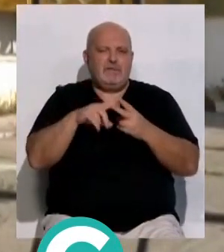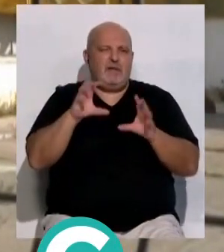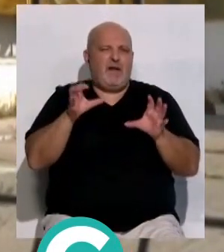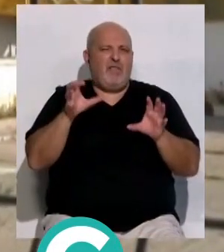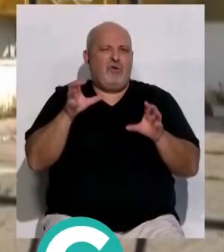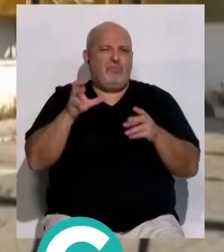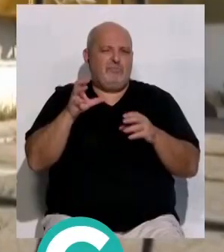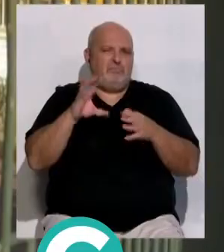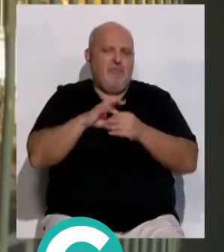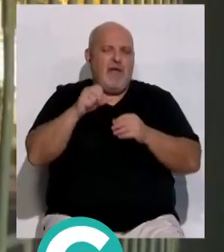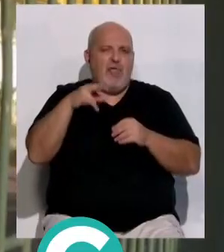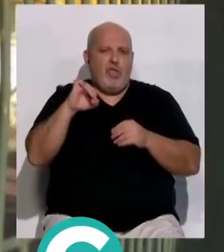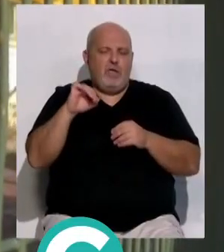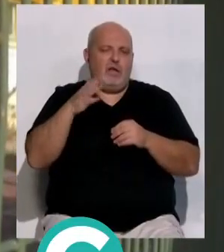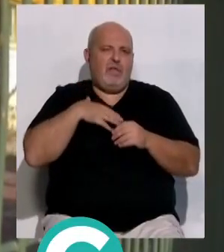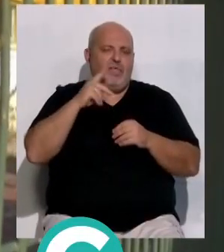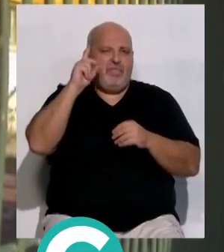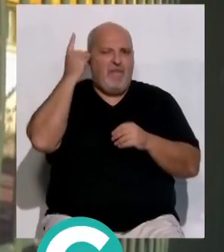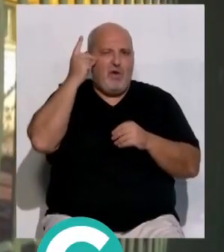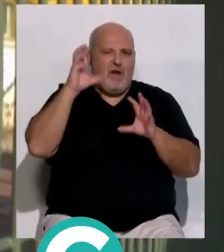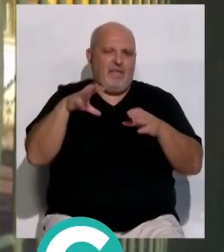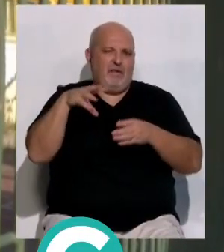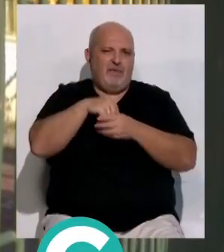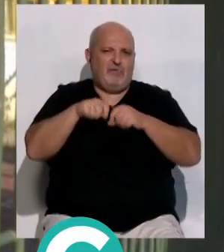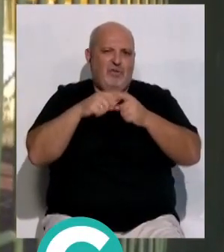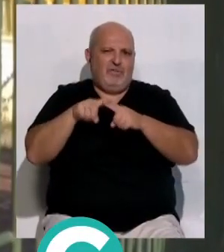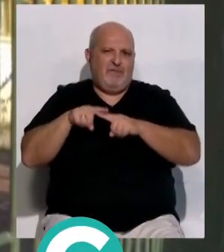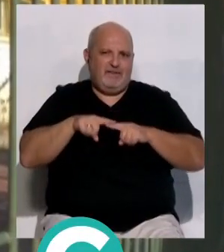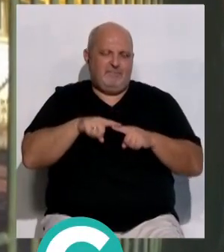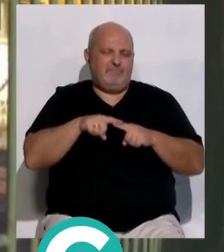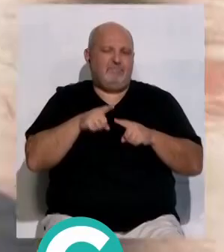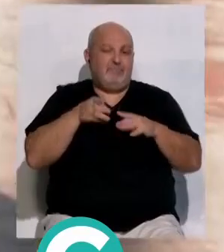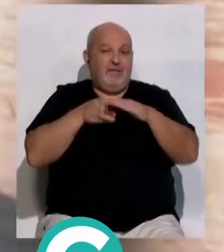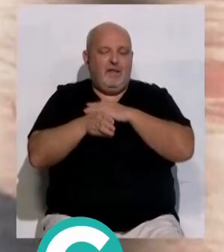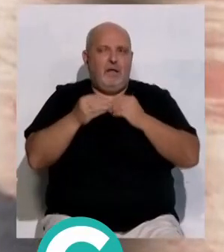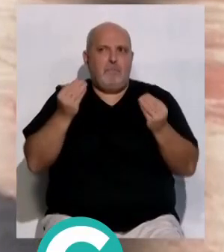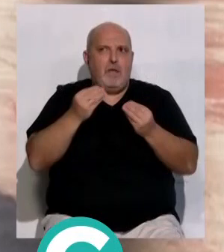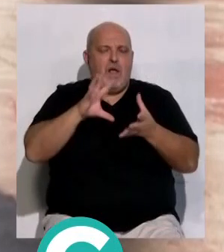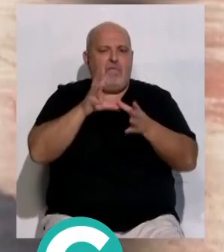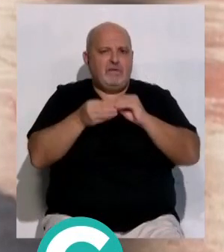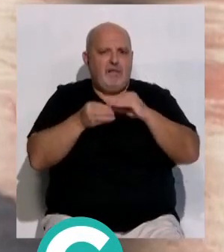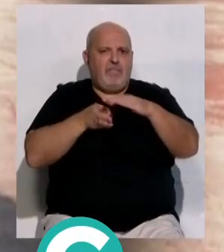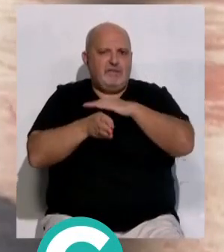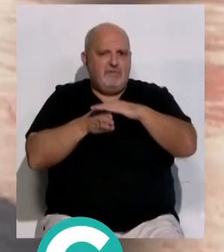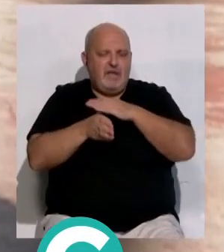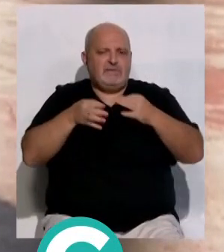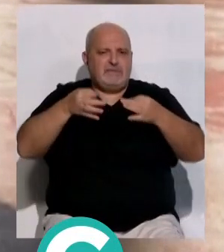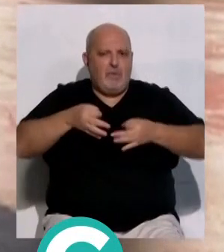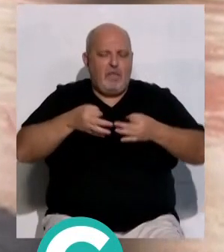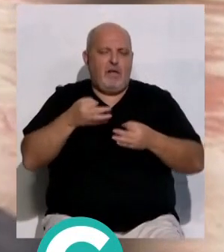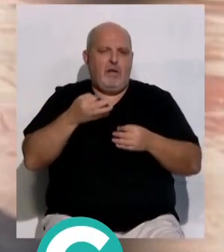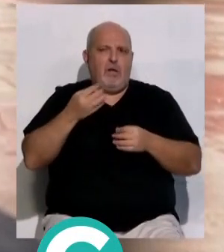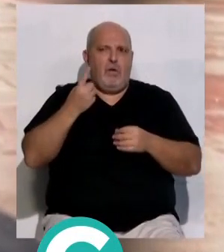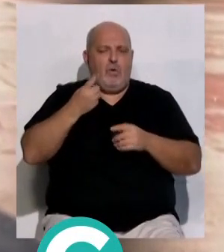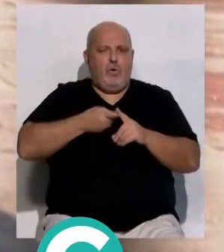Radio Aficionados, Allendoy y Down Cádiz. Las obras mejorarán la eficiencia energética, accesibilidad, seguridad y